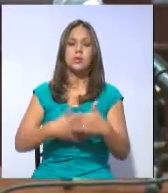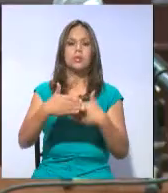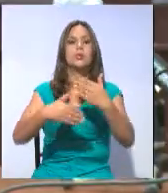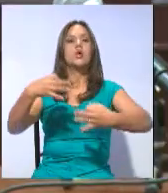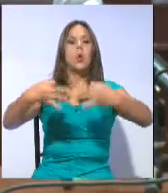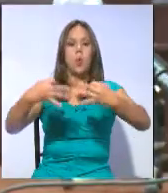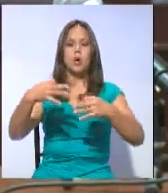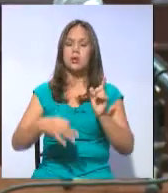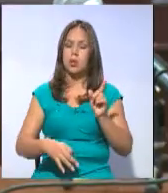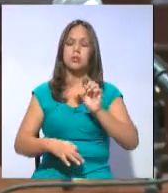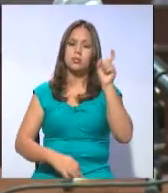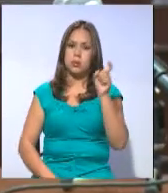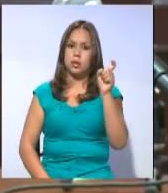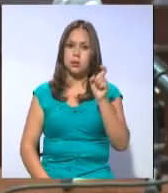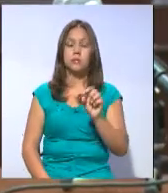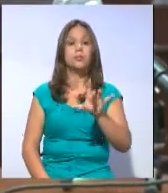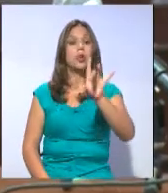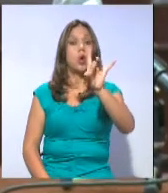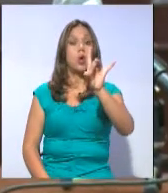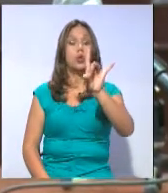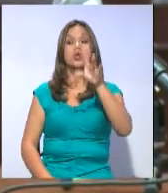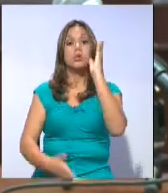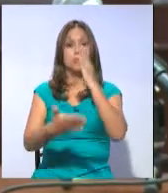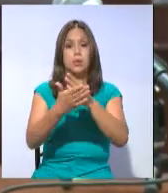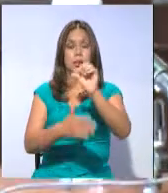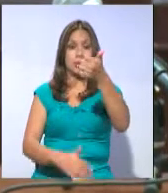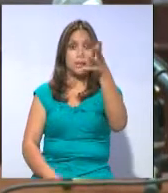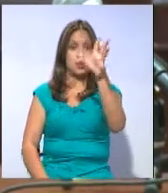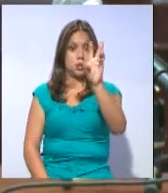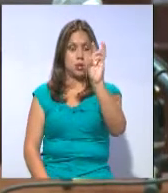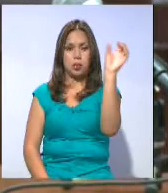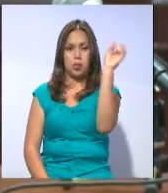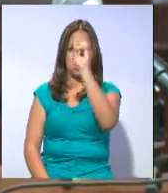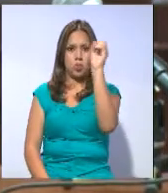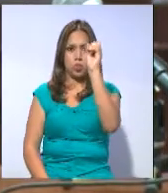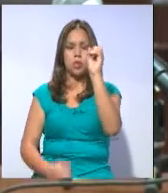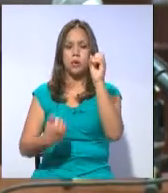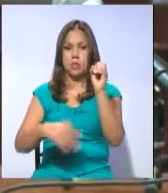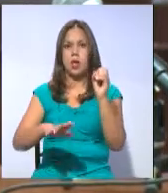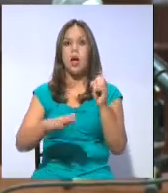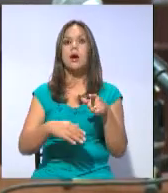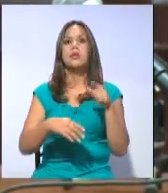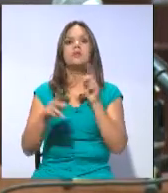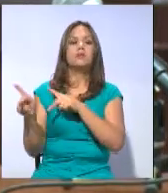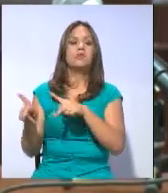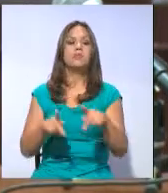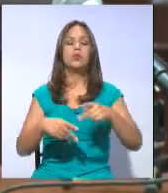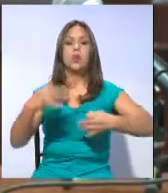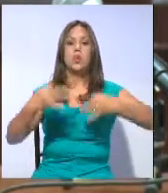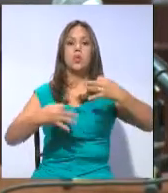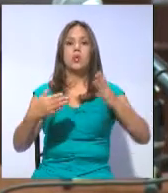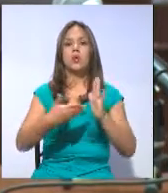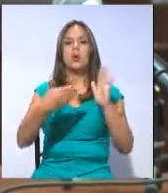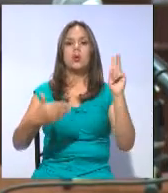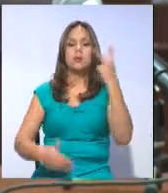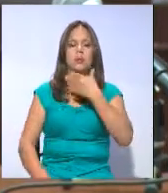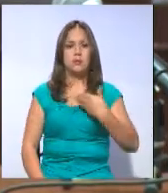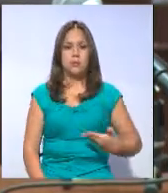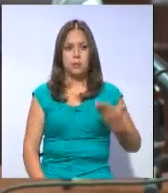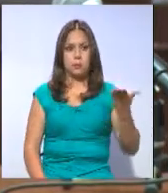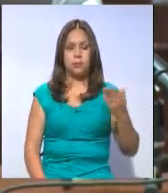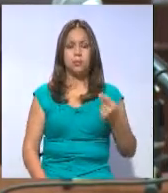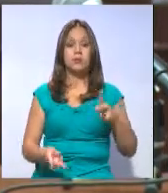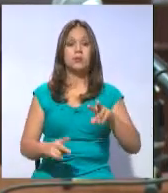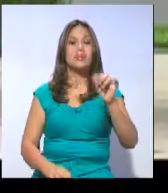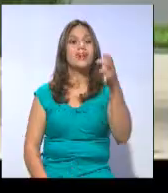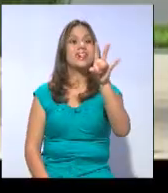Para las 8.30 de este 16 de octubre está prevista la audiencia preparatoria de juicio contra el vicepresidente Jorge Glass y